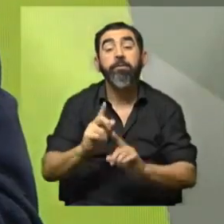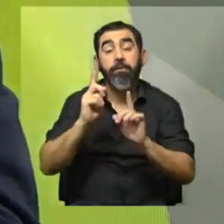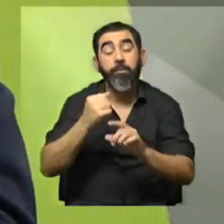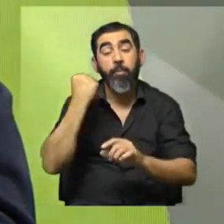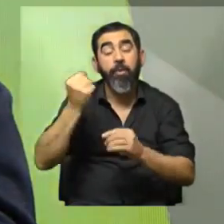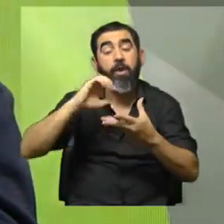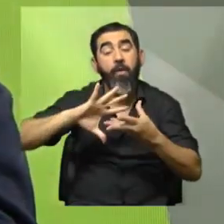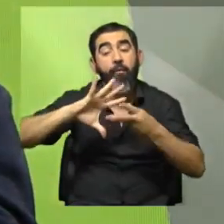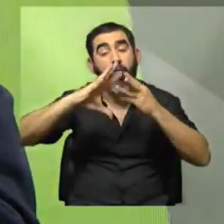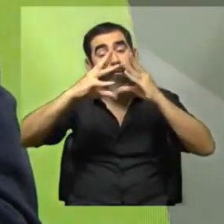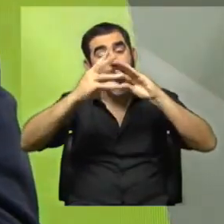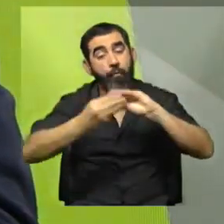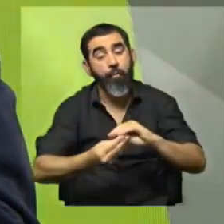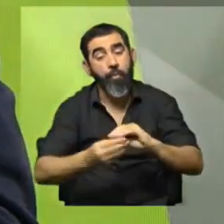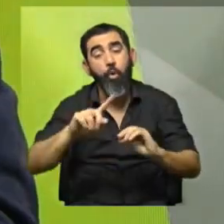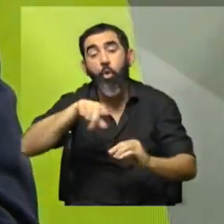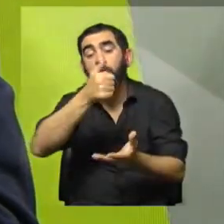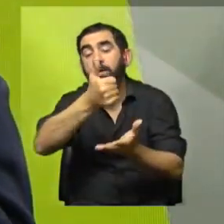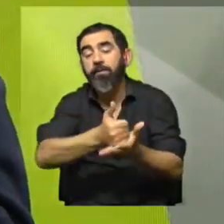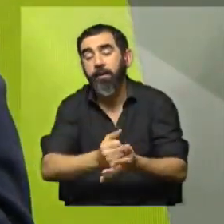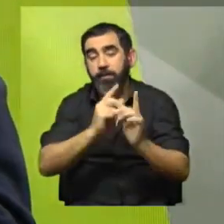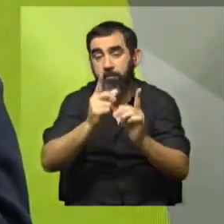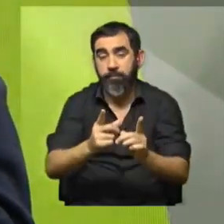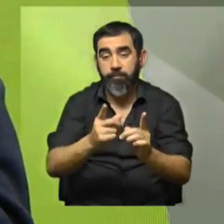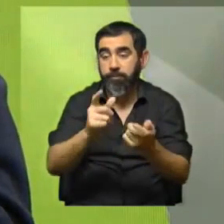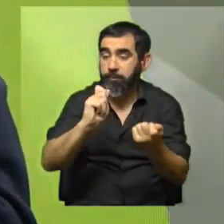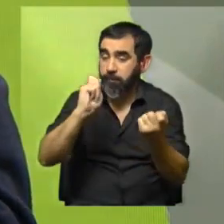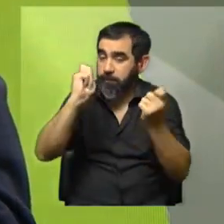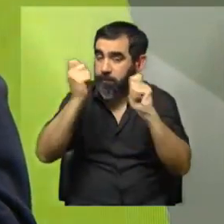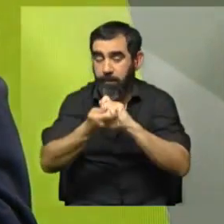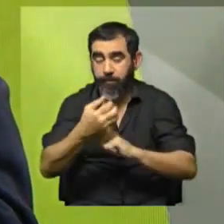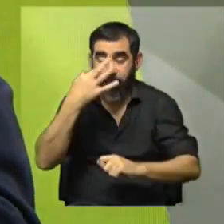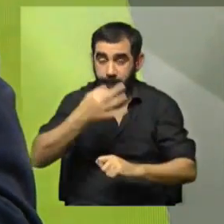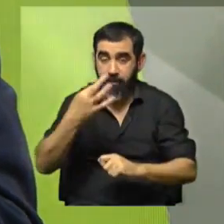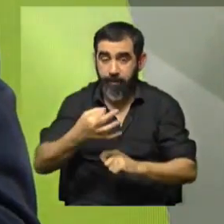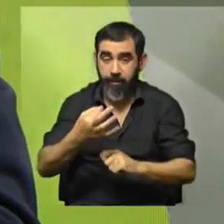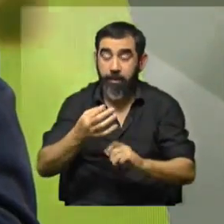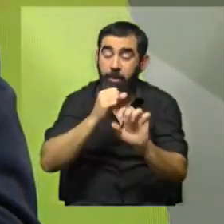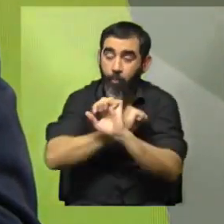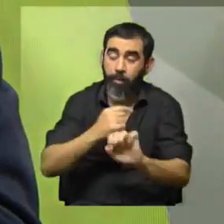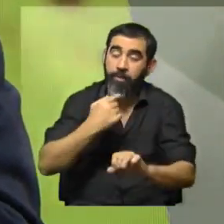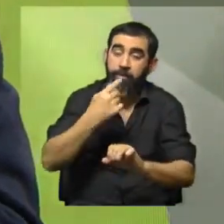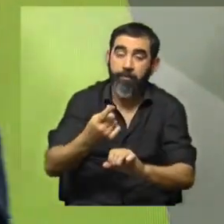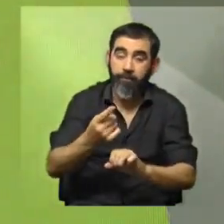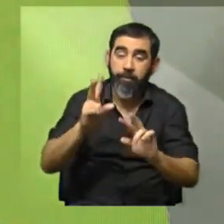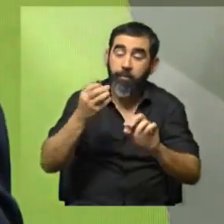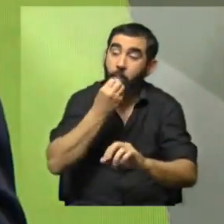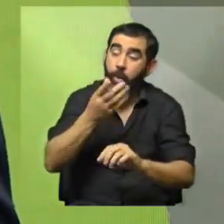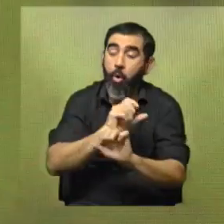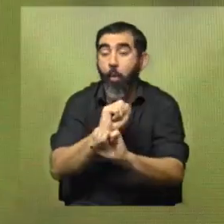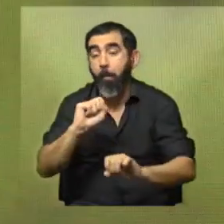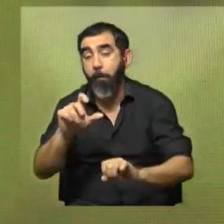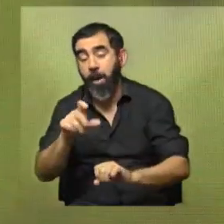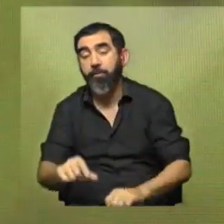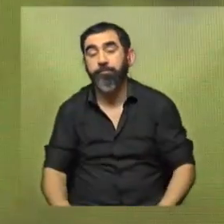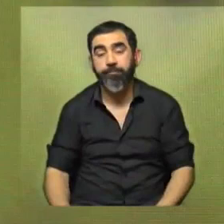la forma que toma y la ubicación, porque eso cambia radicalmente lo que puede ser algo benigno y algo maligno. explicado